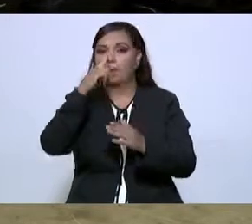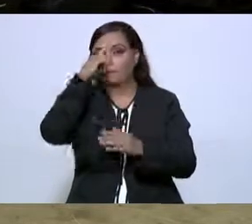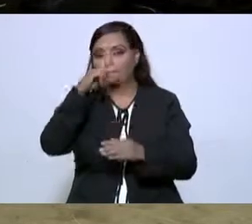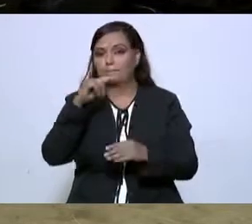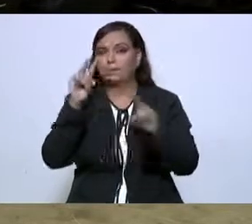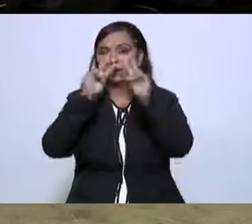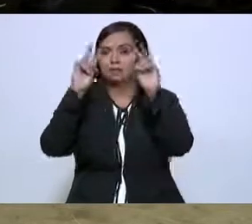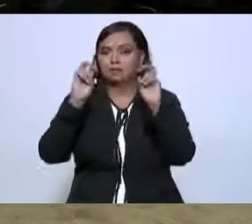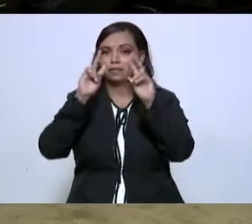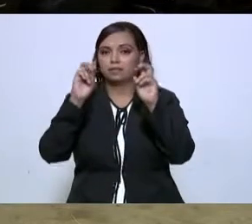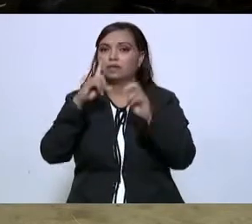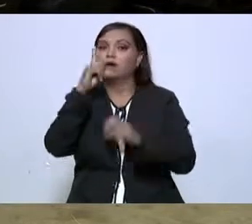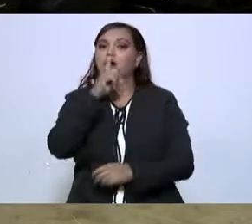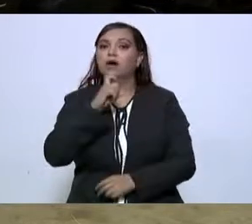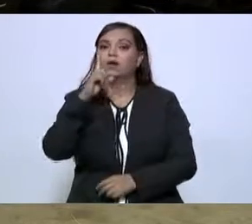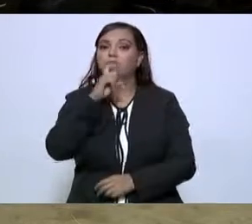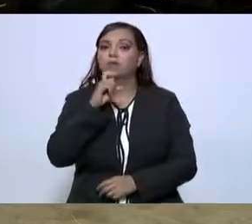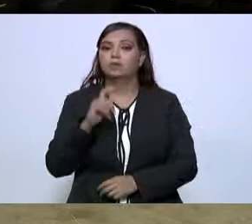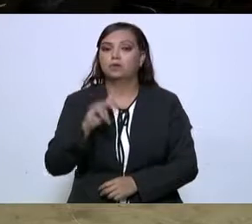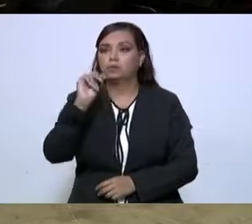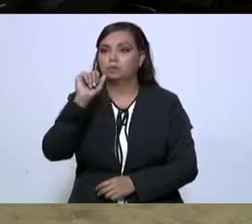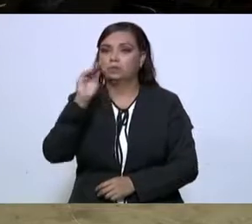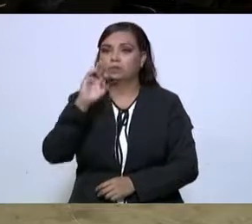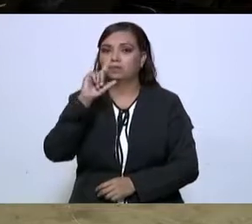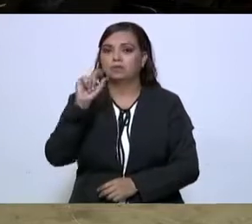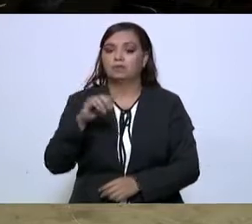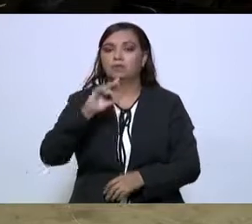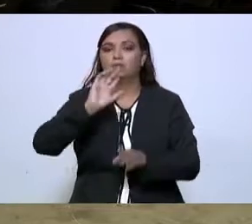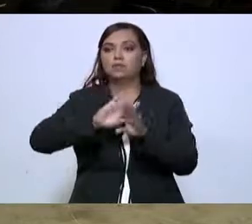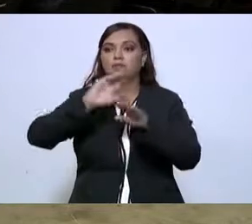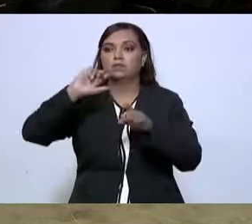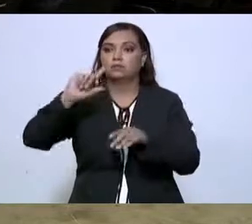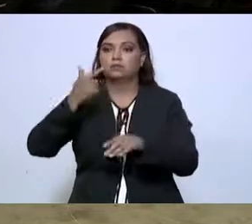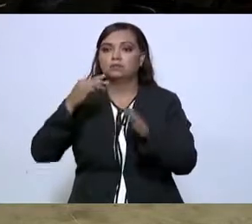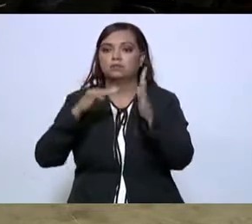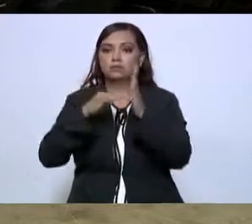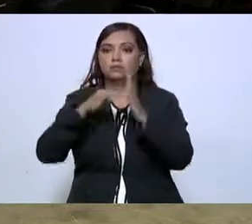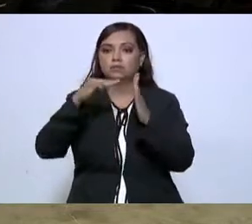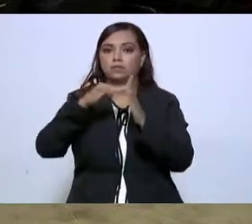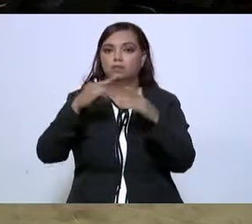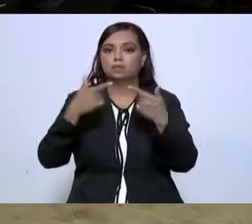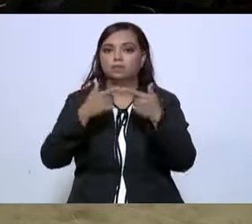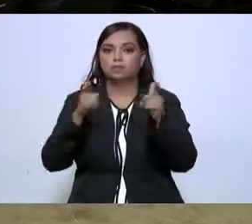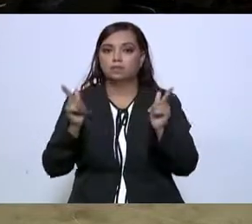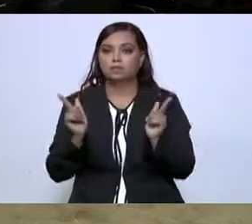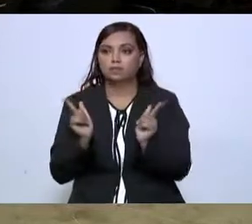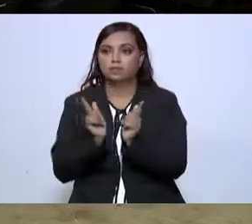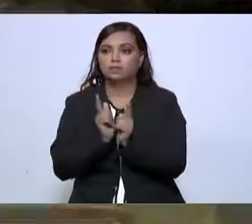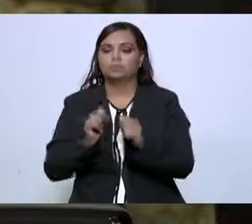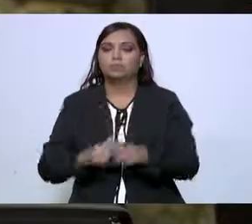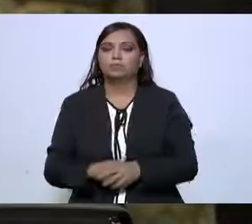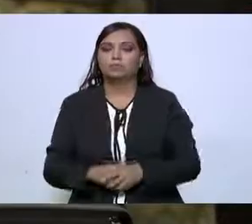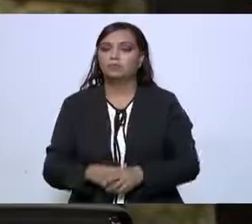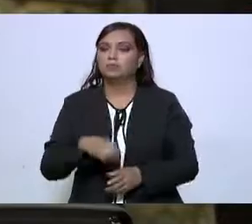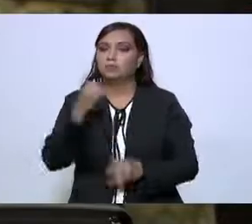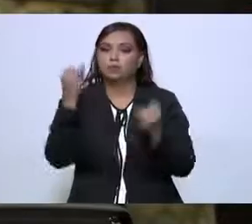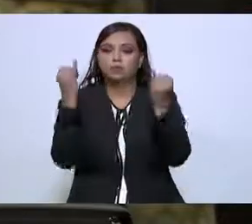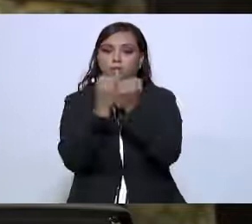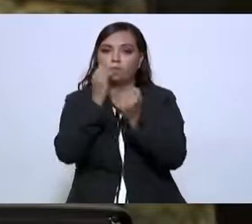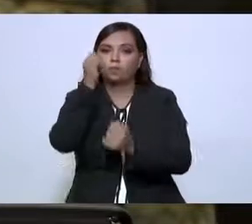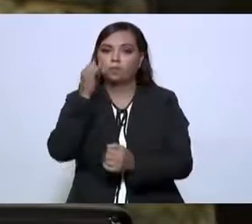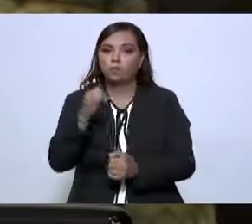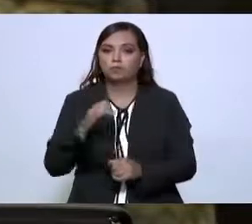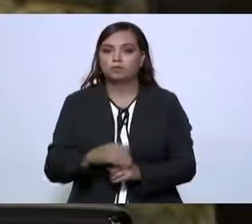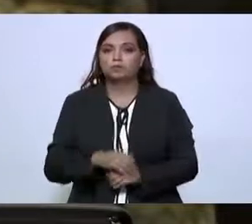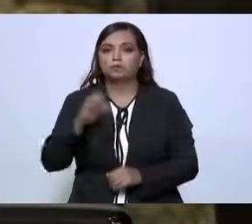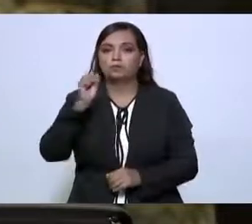rubro de agua potable y 12 millones a grupos indígenas. Asimismo, los